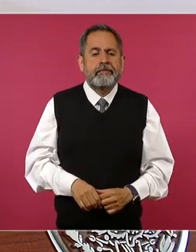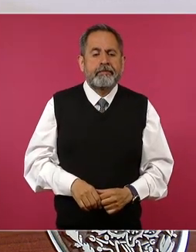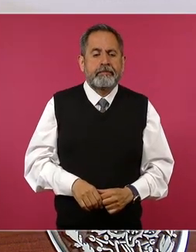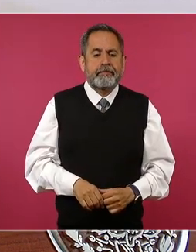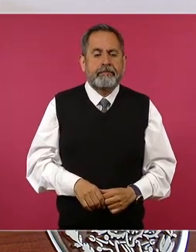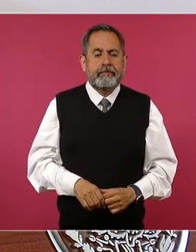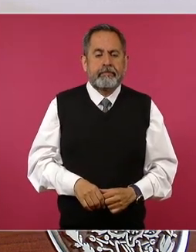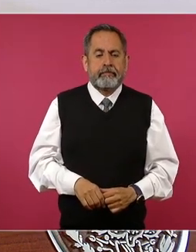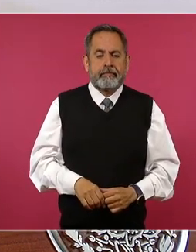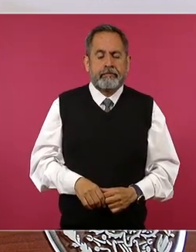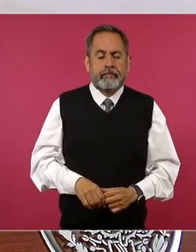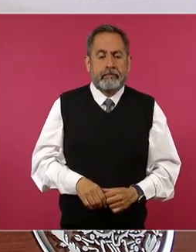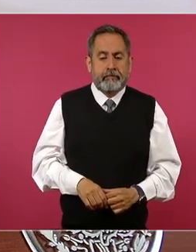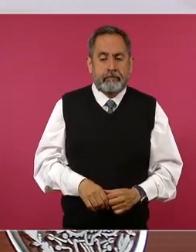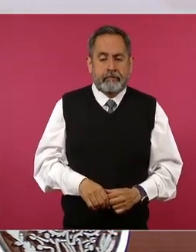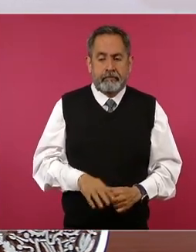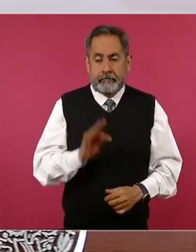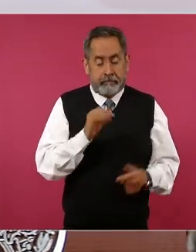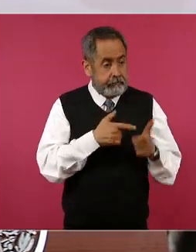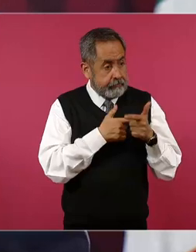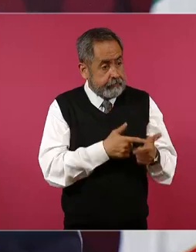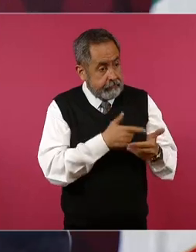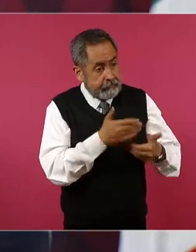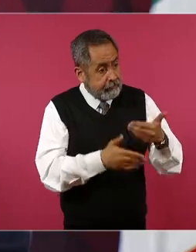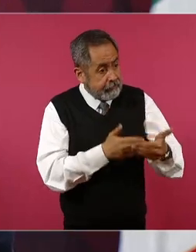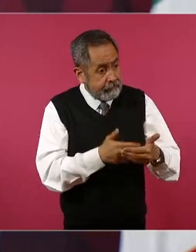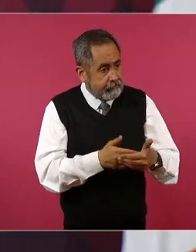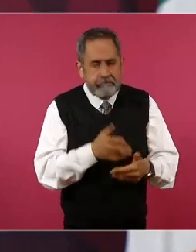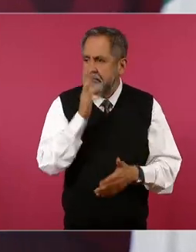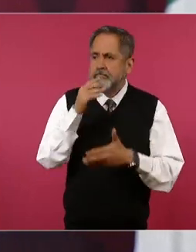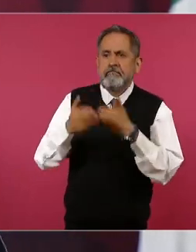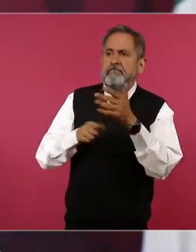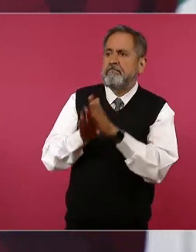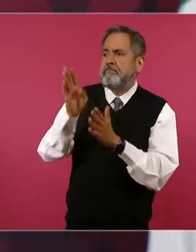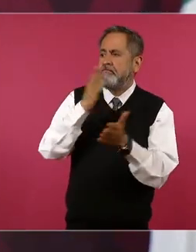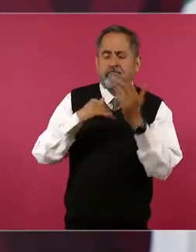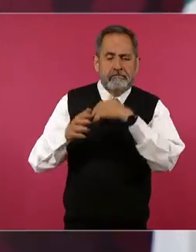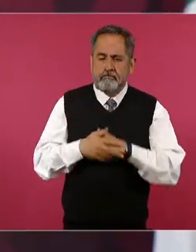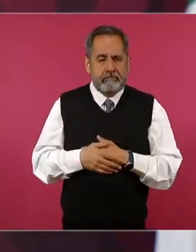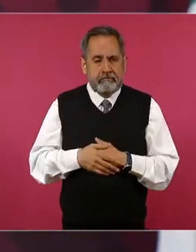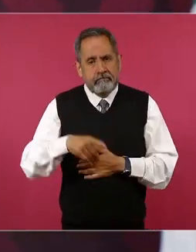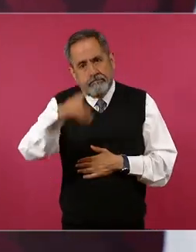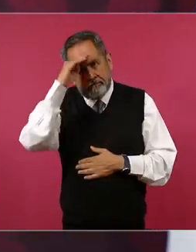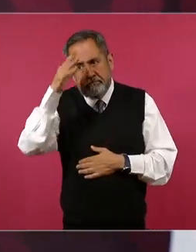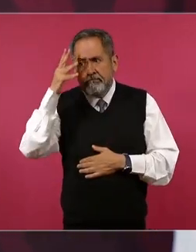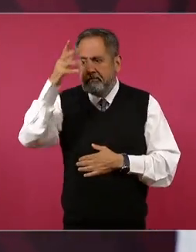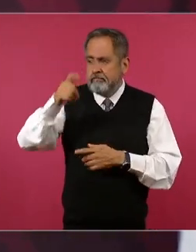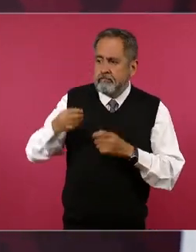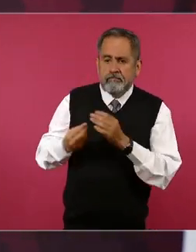si no no avanzamos y hay que pensar en las nuevas generaciones